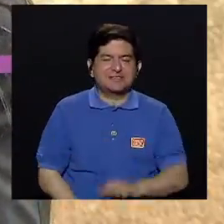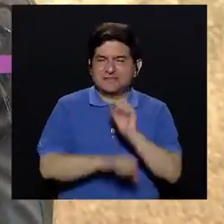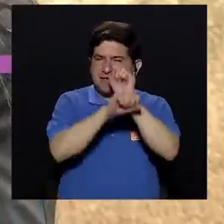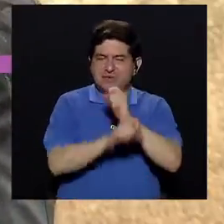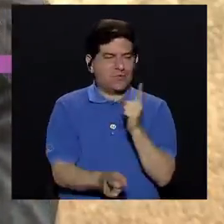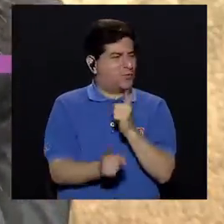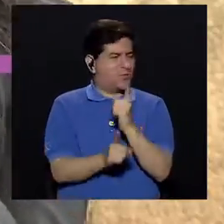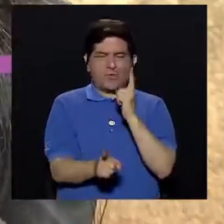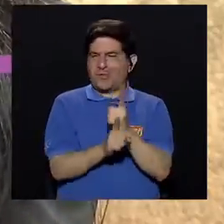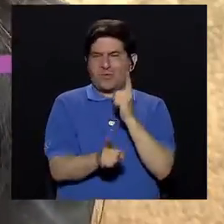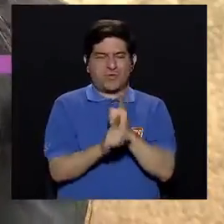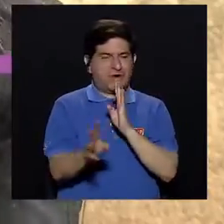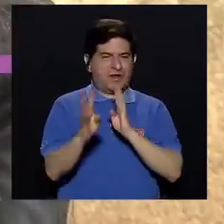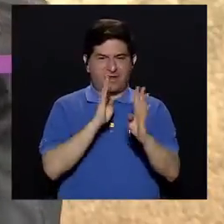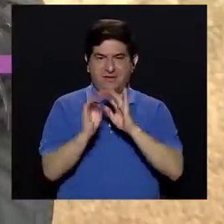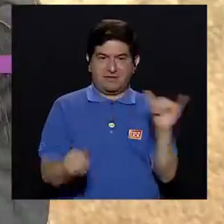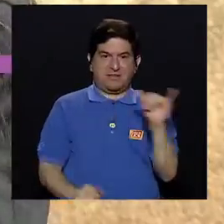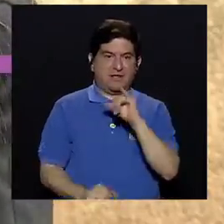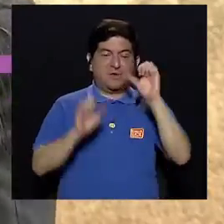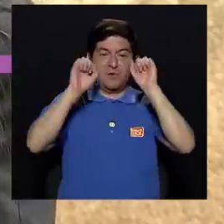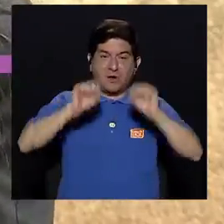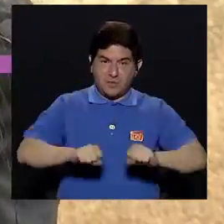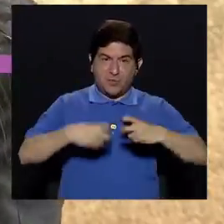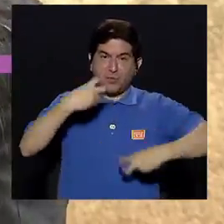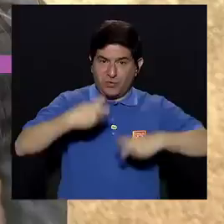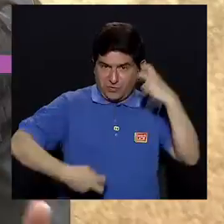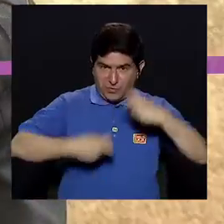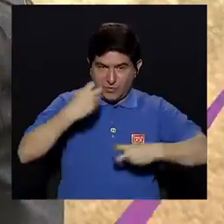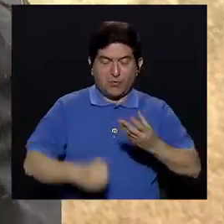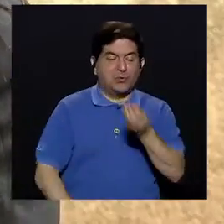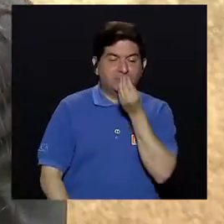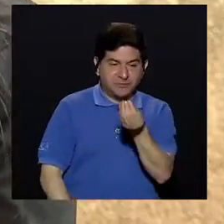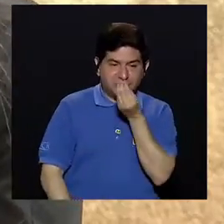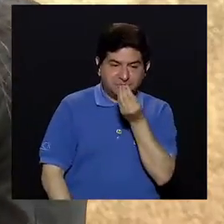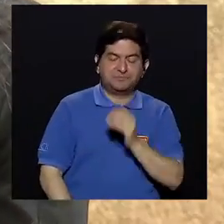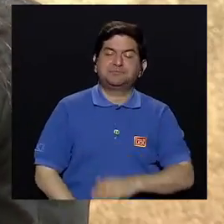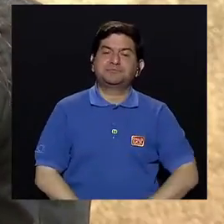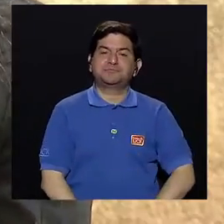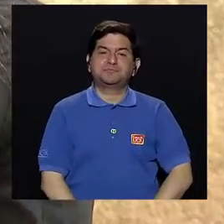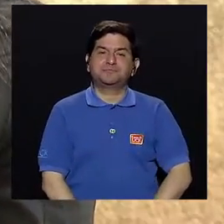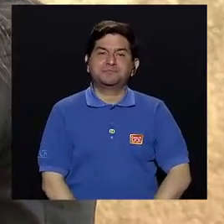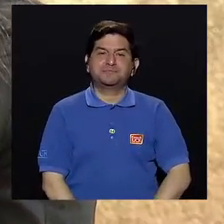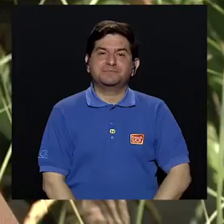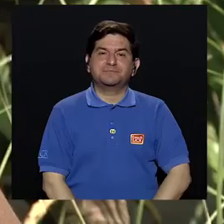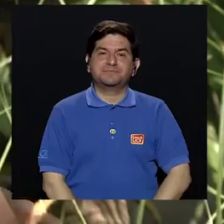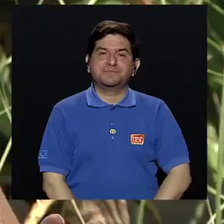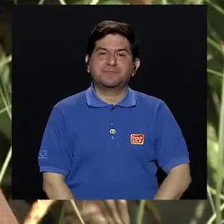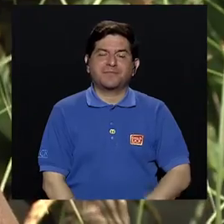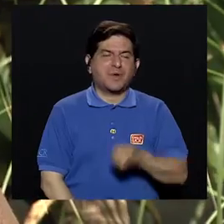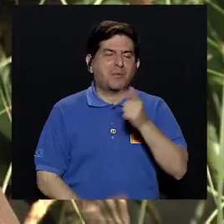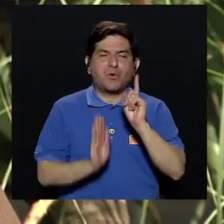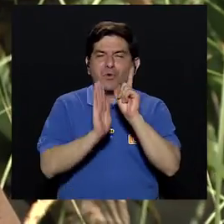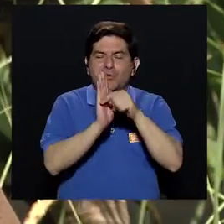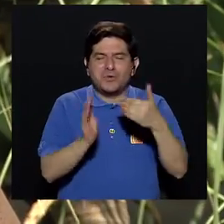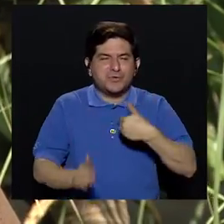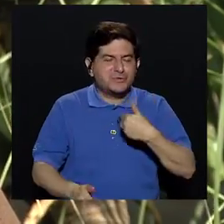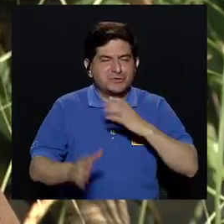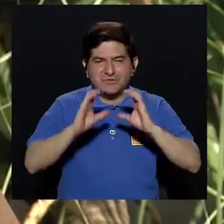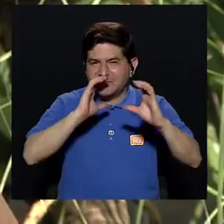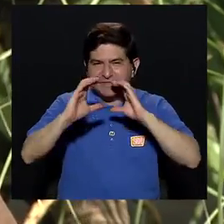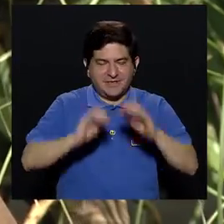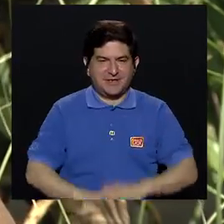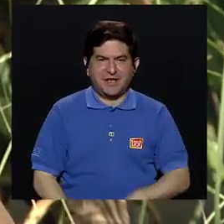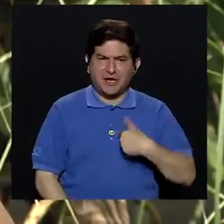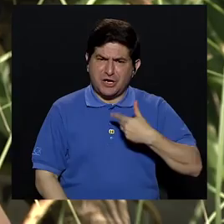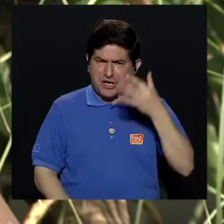inadecuados a la hora de hablar e igualmente pueden tener problemas de alimentación nos quedan pocos minutos de esta conversación